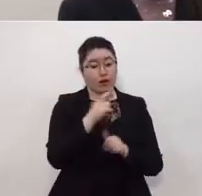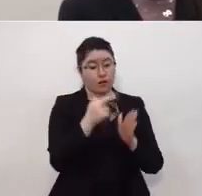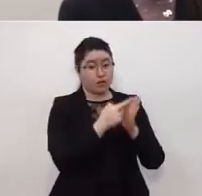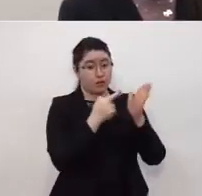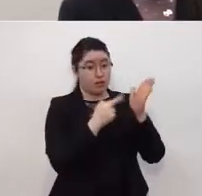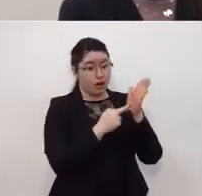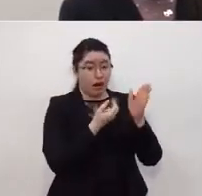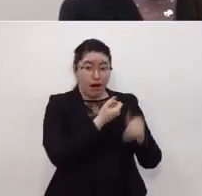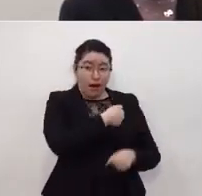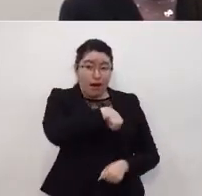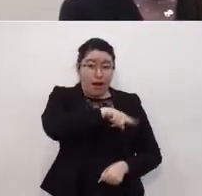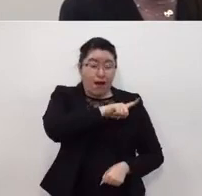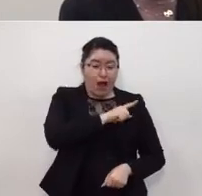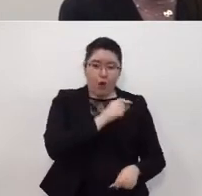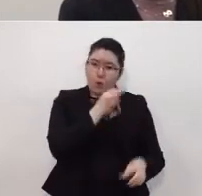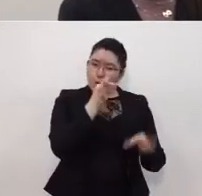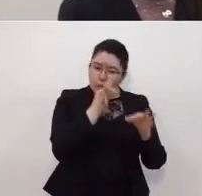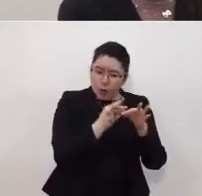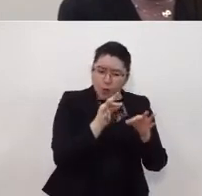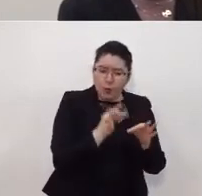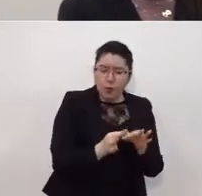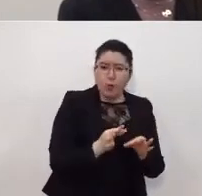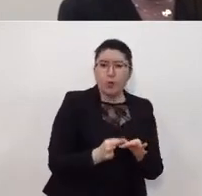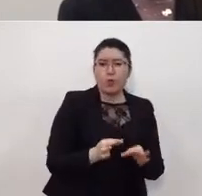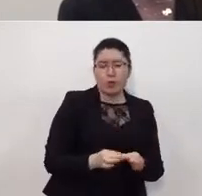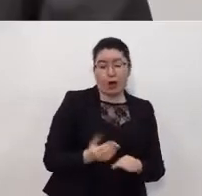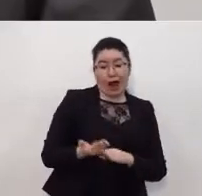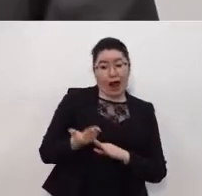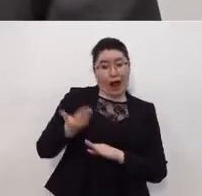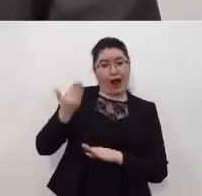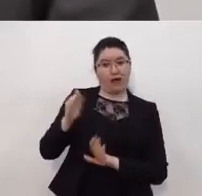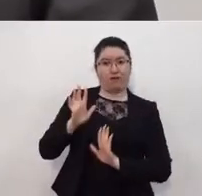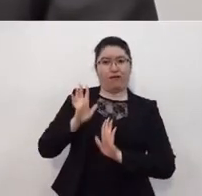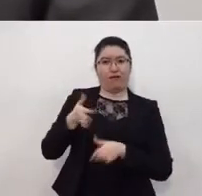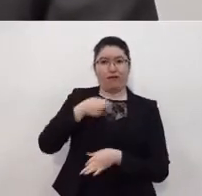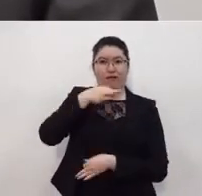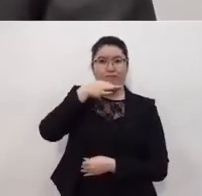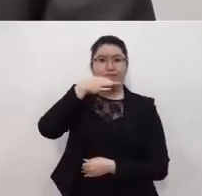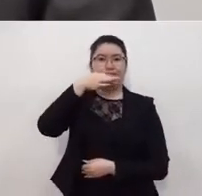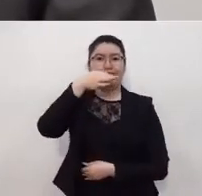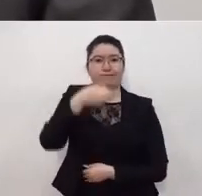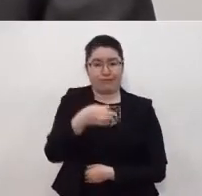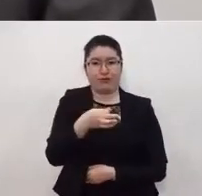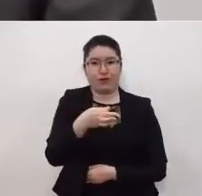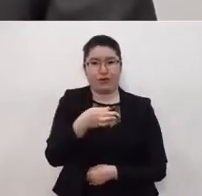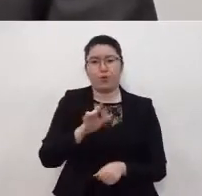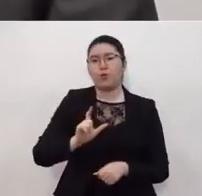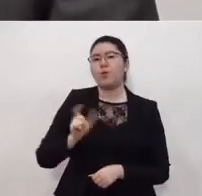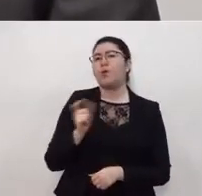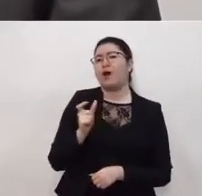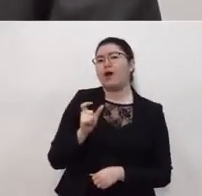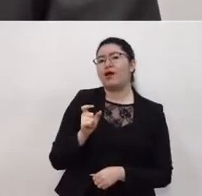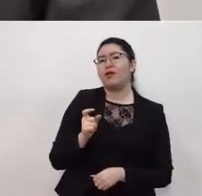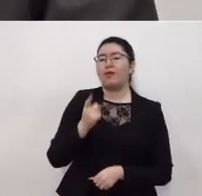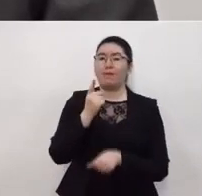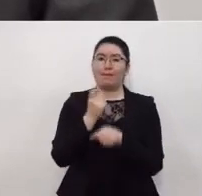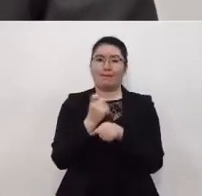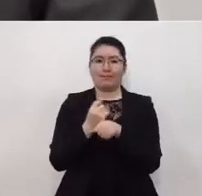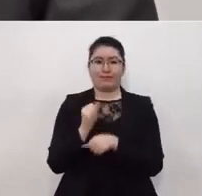protocolos de seguridad sanitaria en el trabajo que han sido dispuestos desde el primero de junio